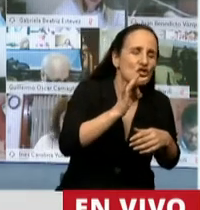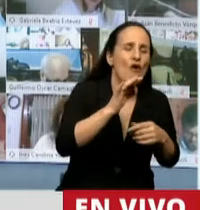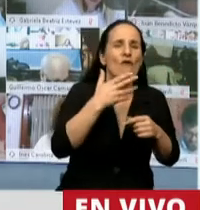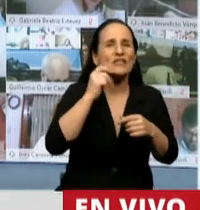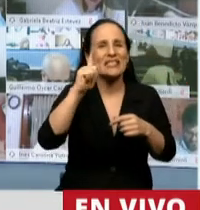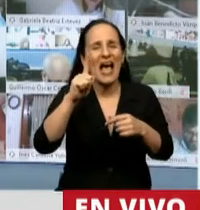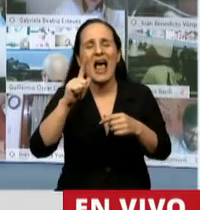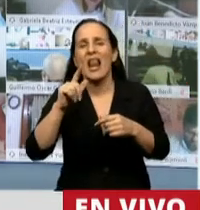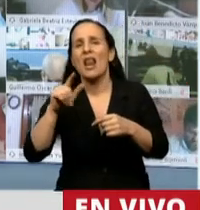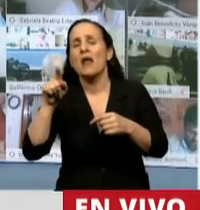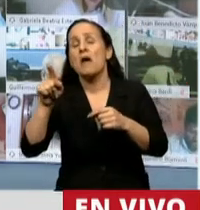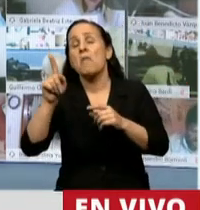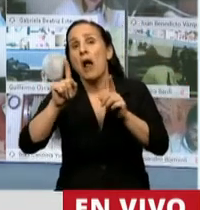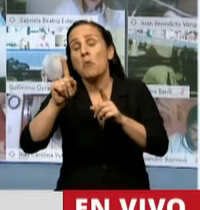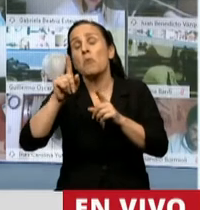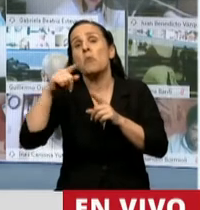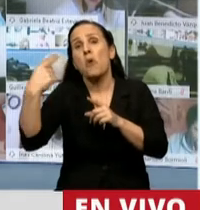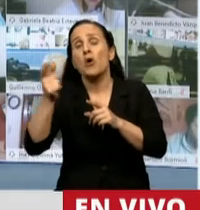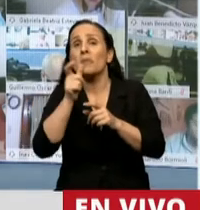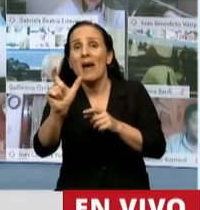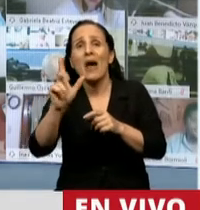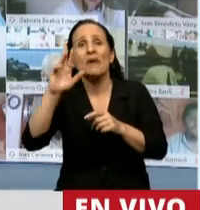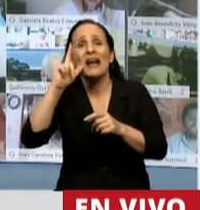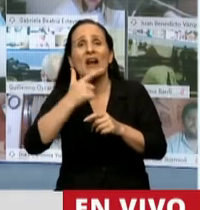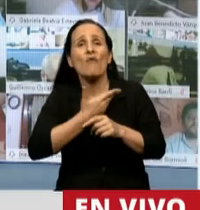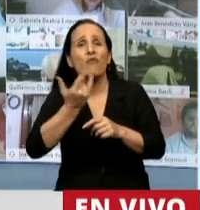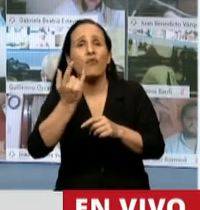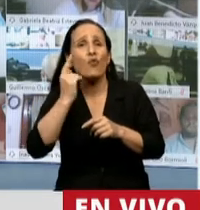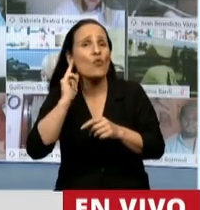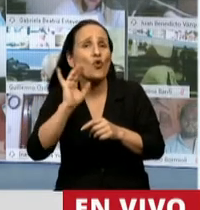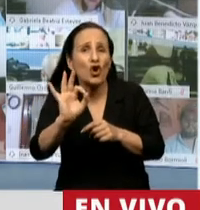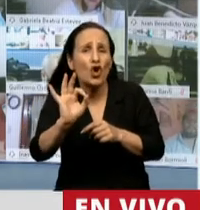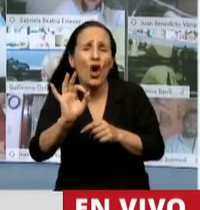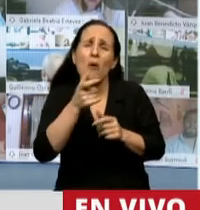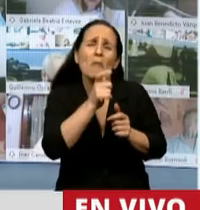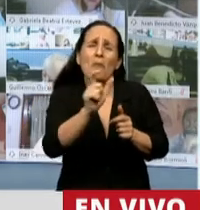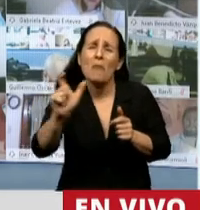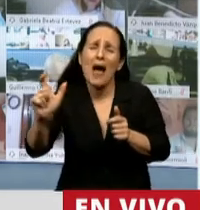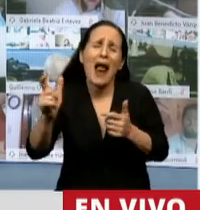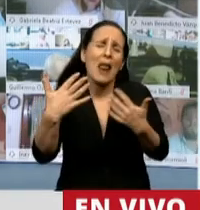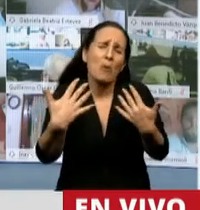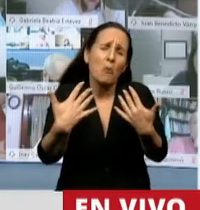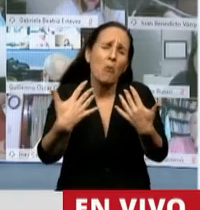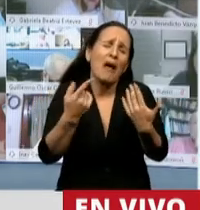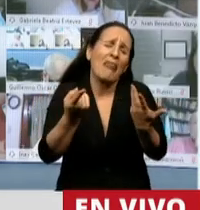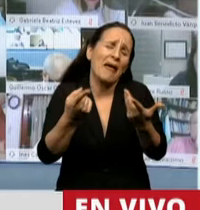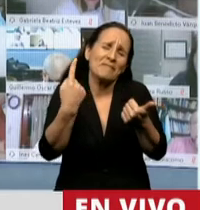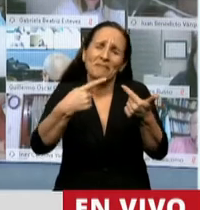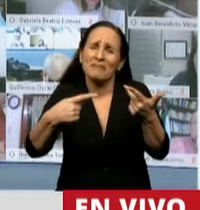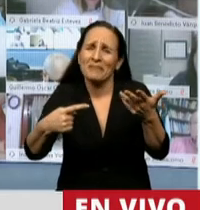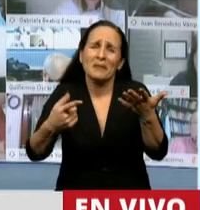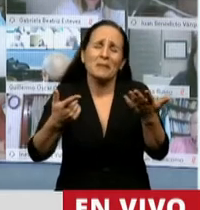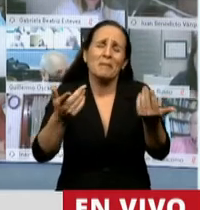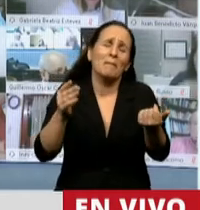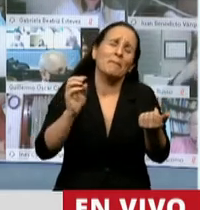lo llaman refugios fiscales. La expresión puede tener una concepción más o menos